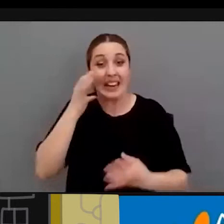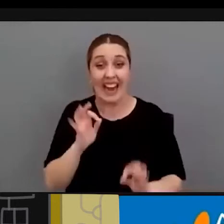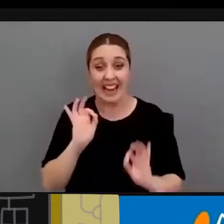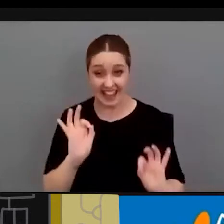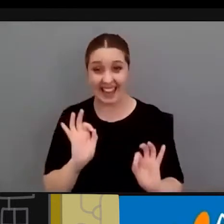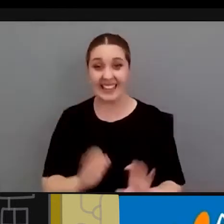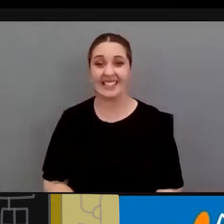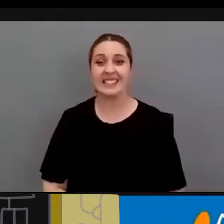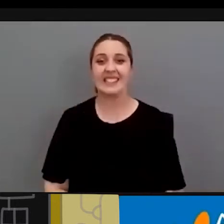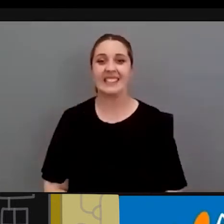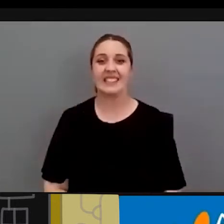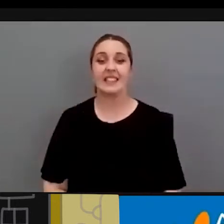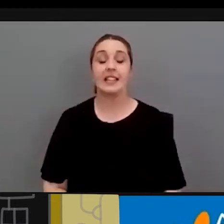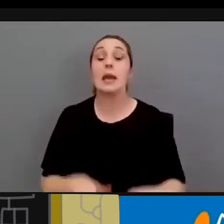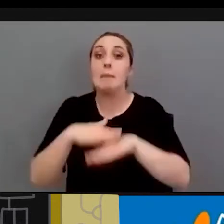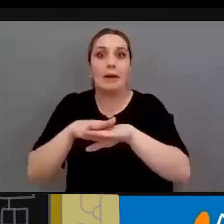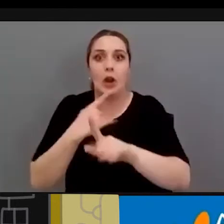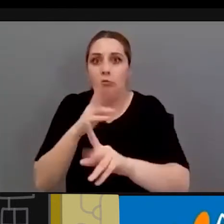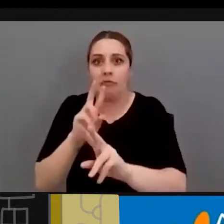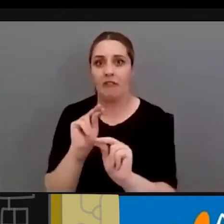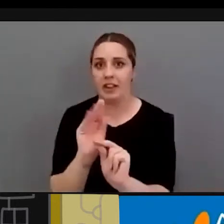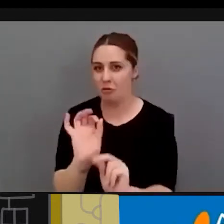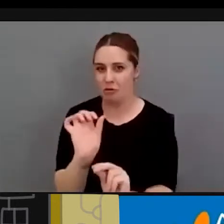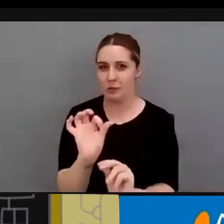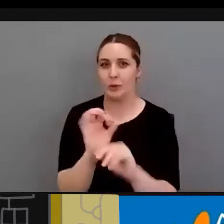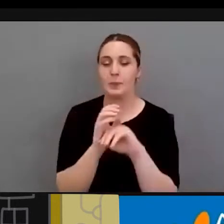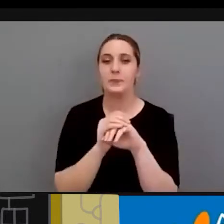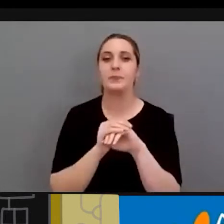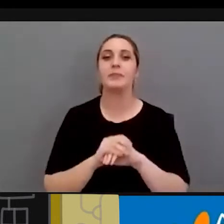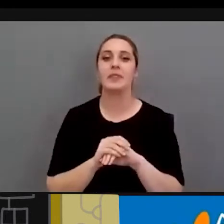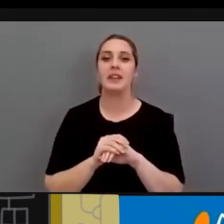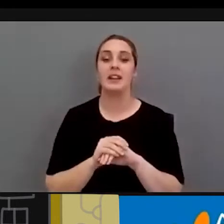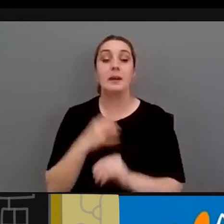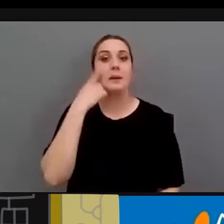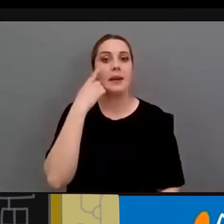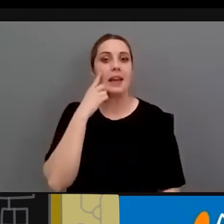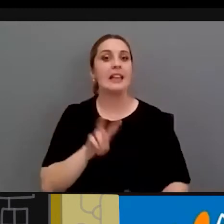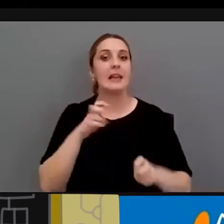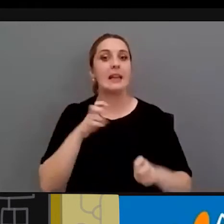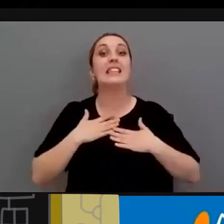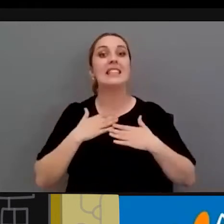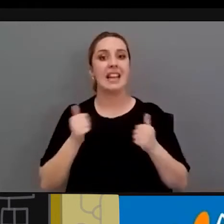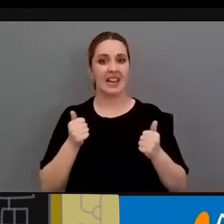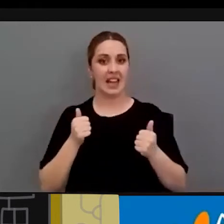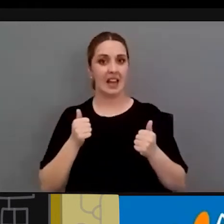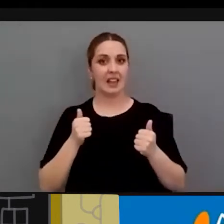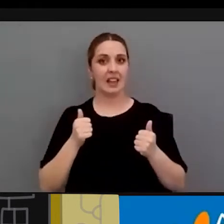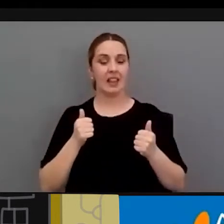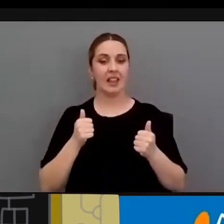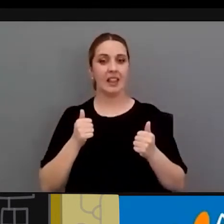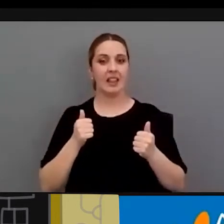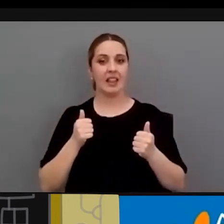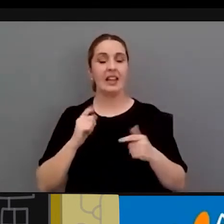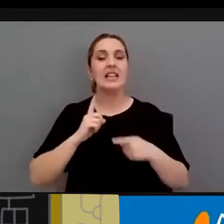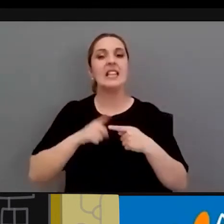conozco y perdona déjame que termine un salón muy rápido fijaros que en el tema de sanidad de la salud sexual